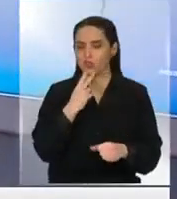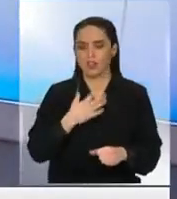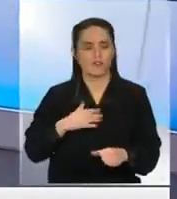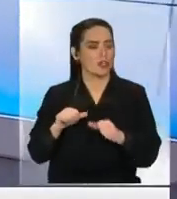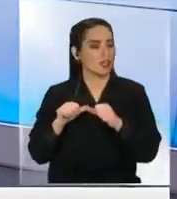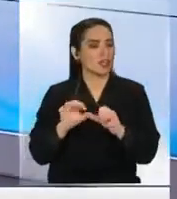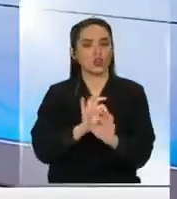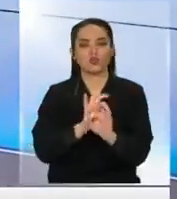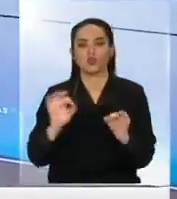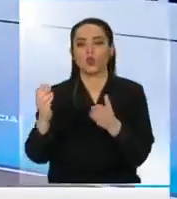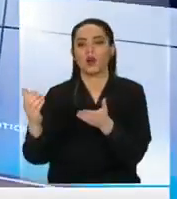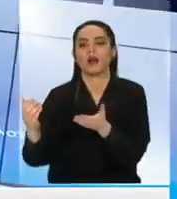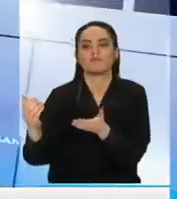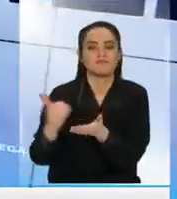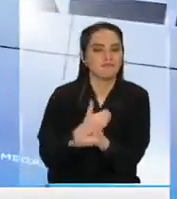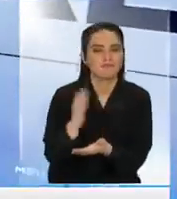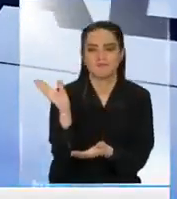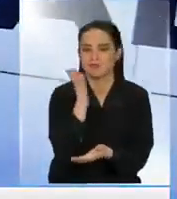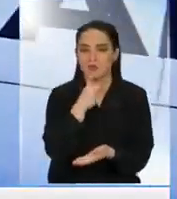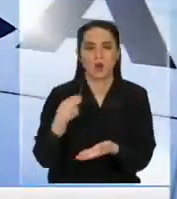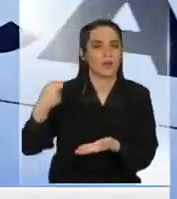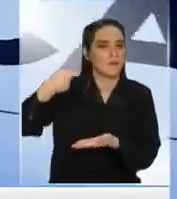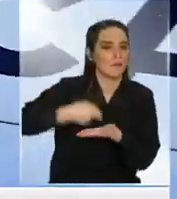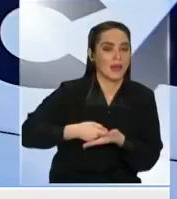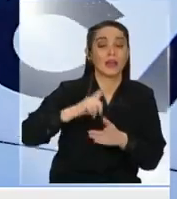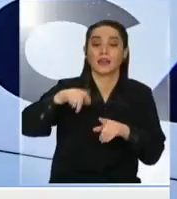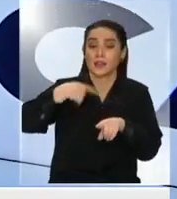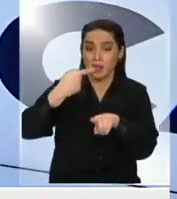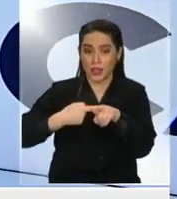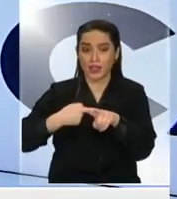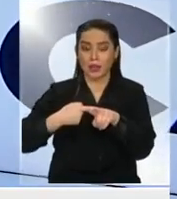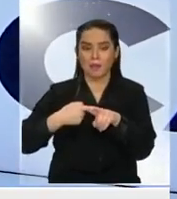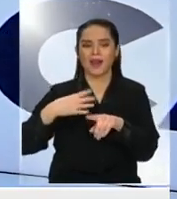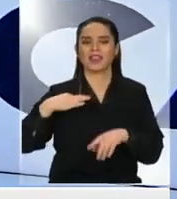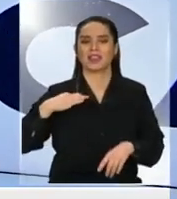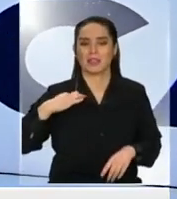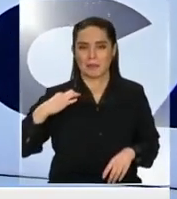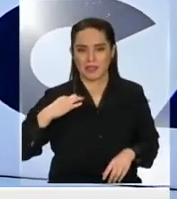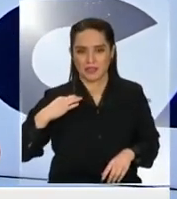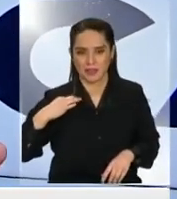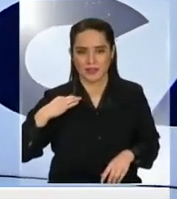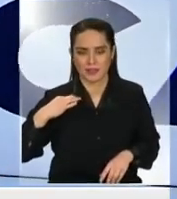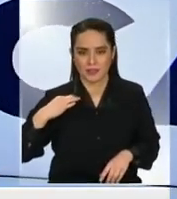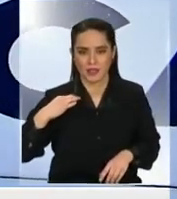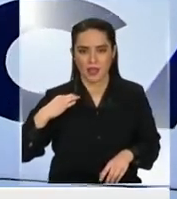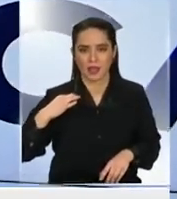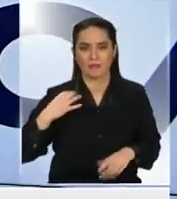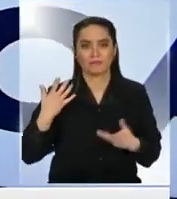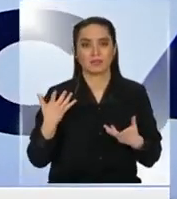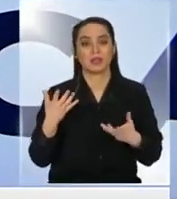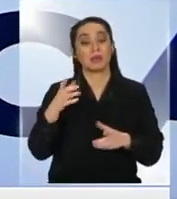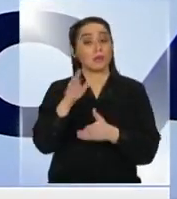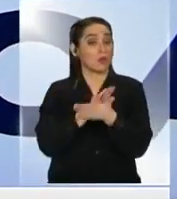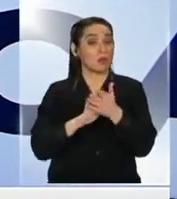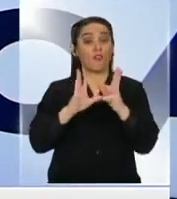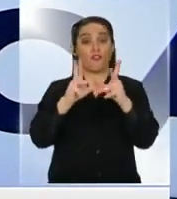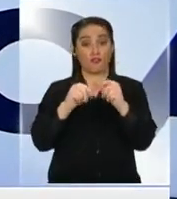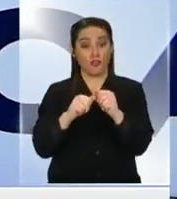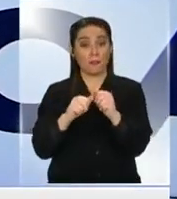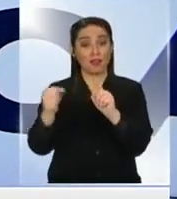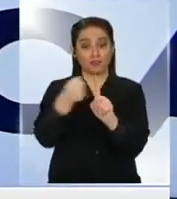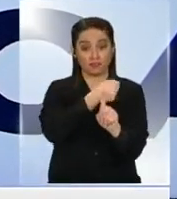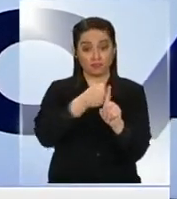tiene nunca remuneración, y que además genera una dependencia que permite muchas veces que tengamos violencia intrafamiliar,